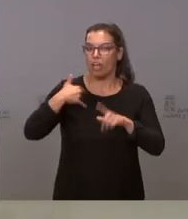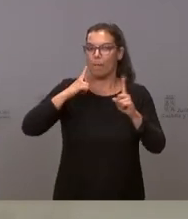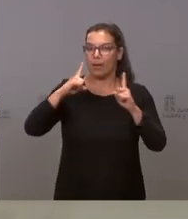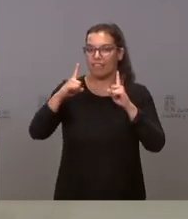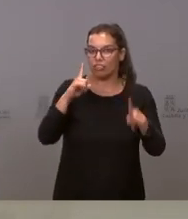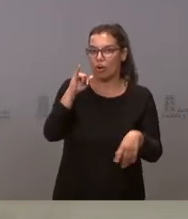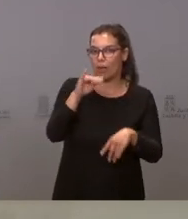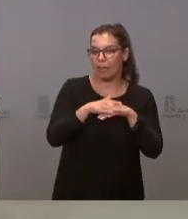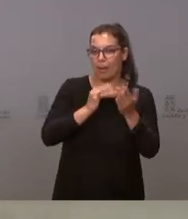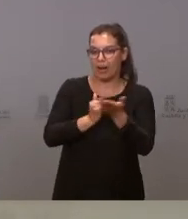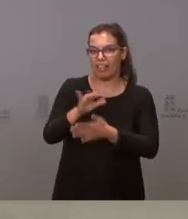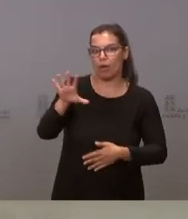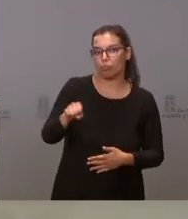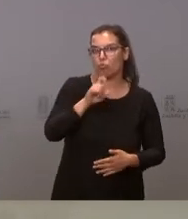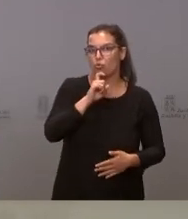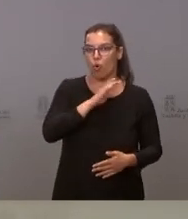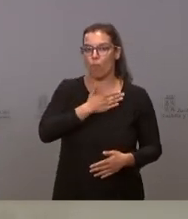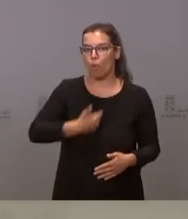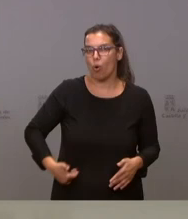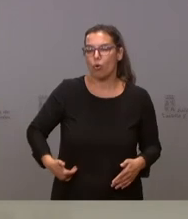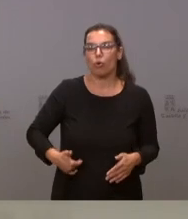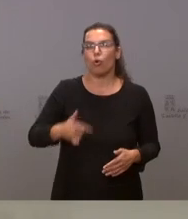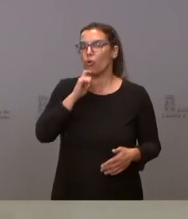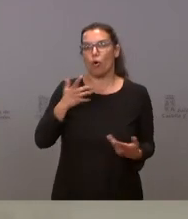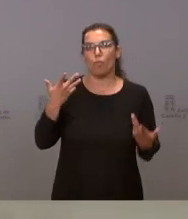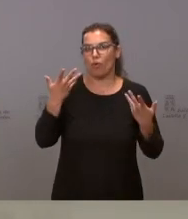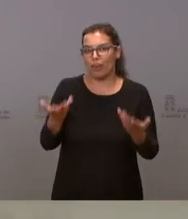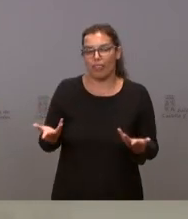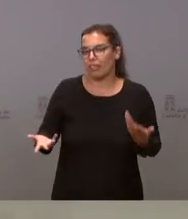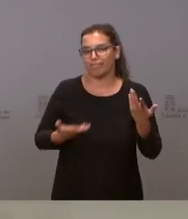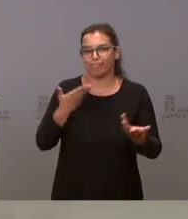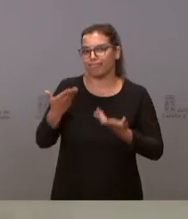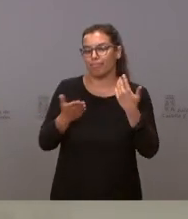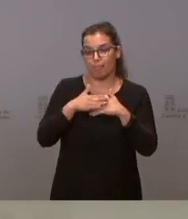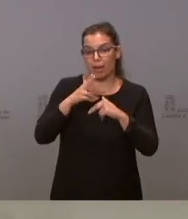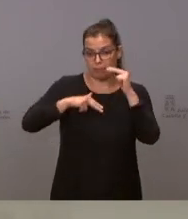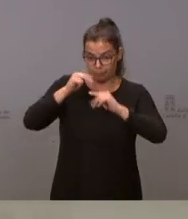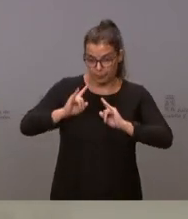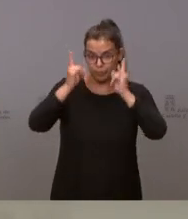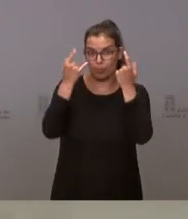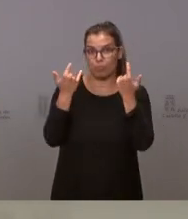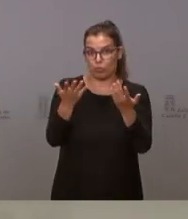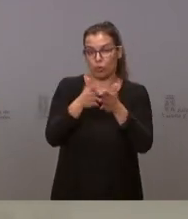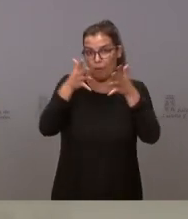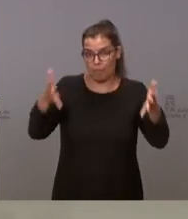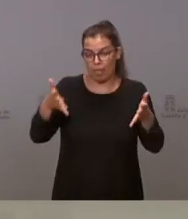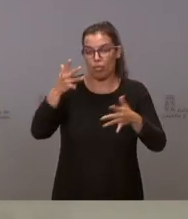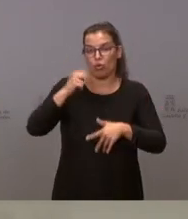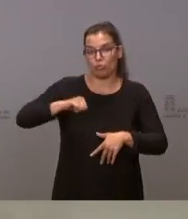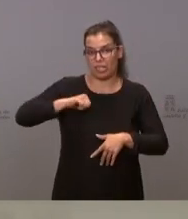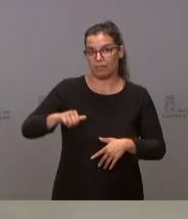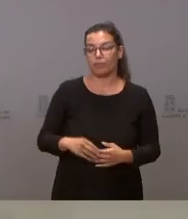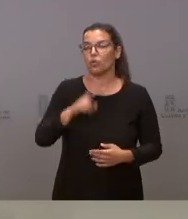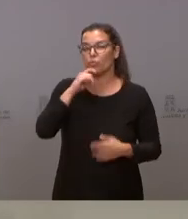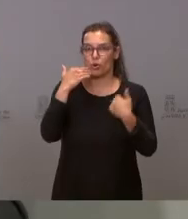con esa parcela o de qué manera va a estar a disposición esa parcela para ejecutar cuanto antes la ampliación del hospital de Segovia.